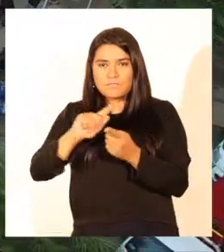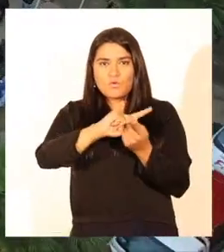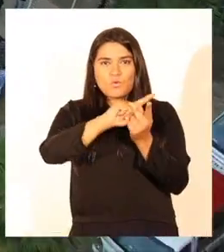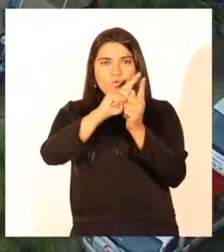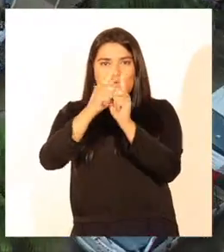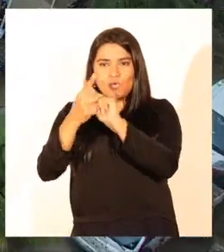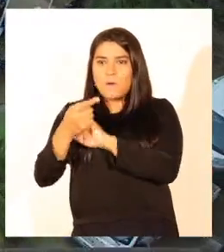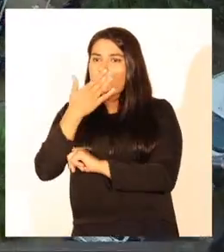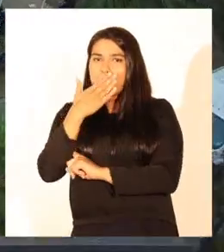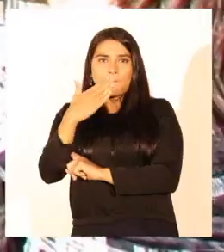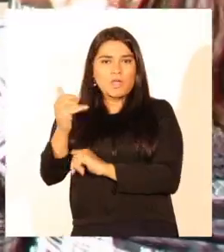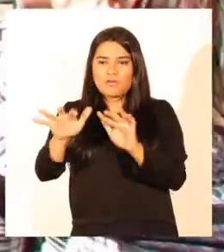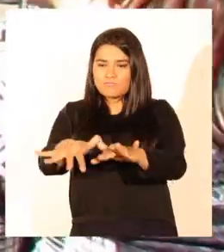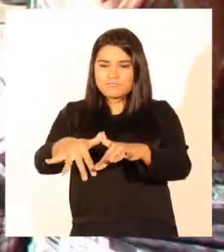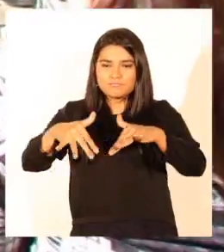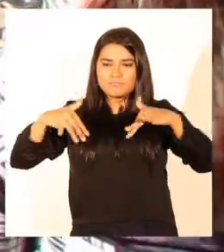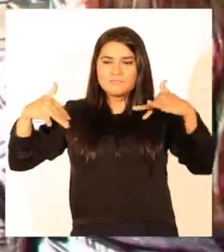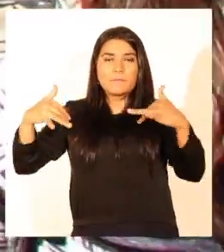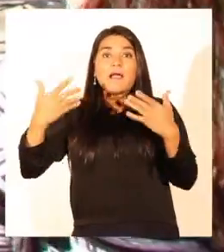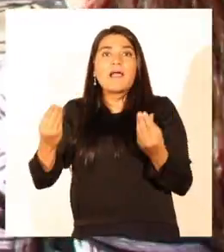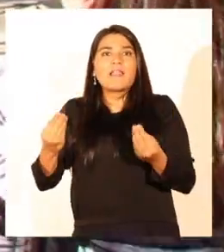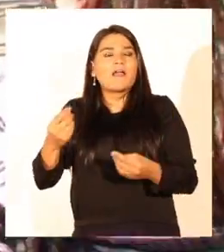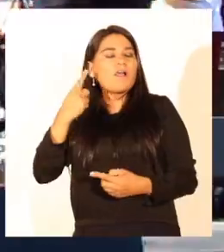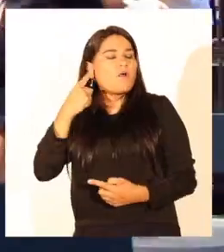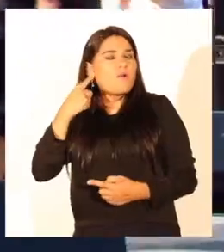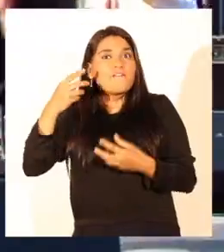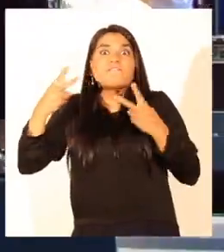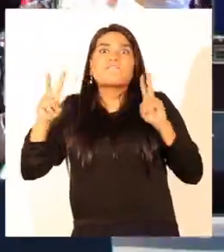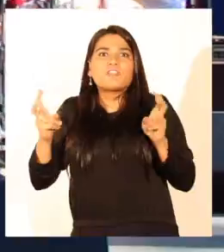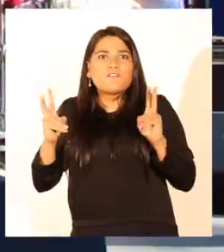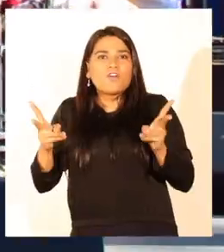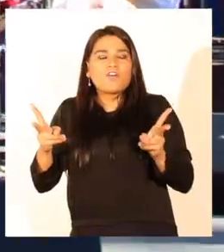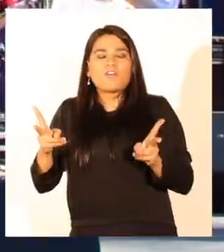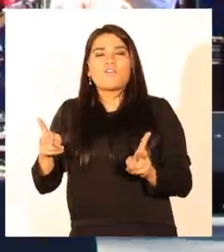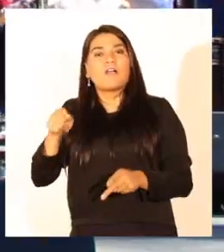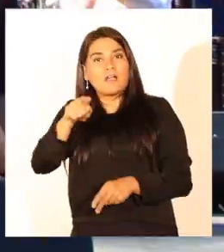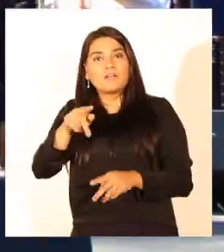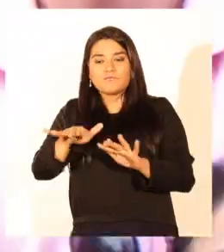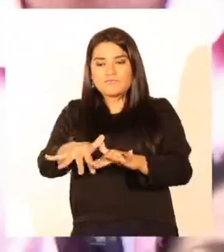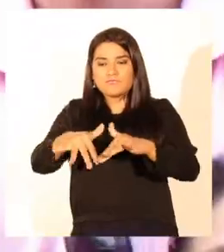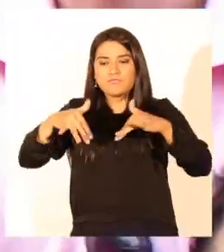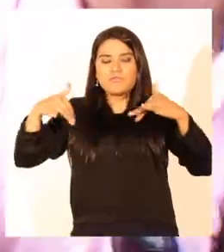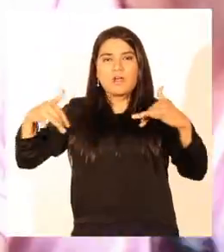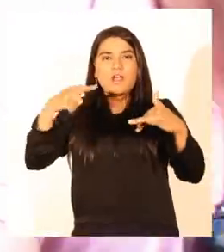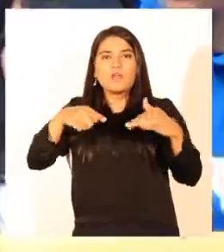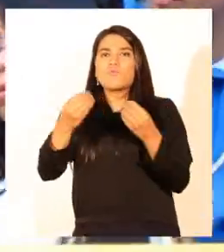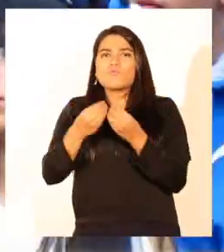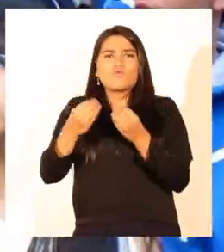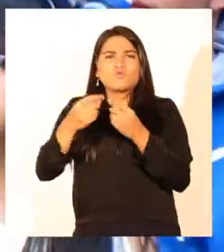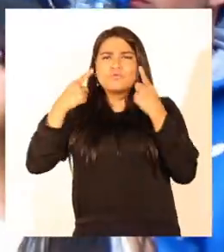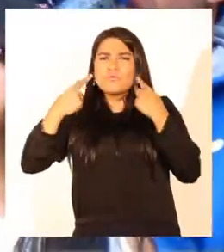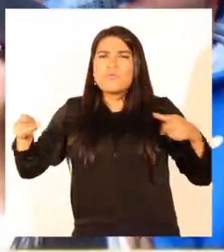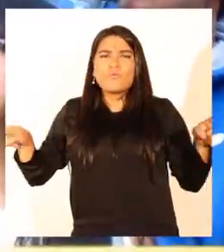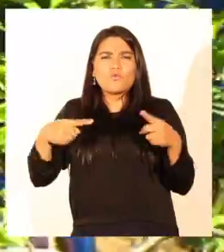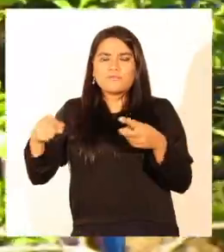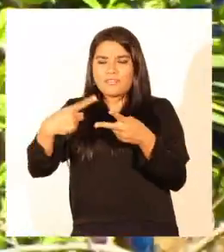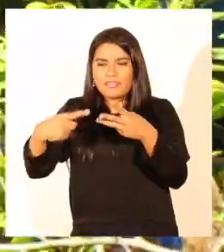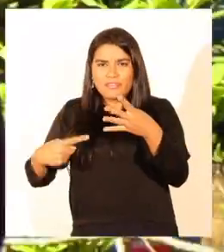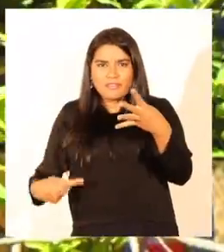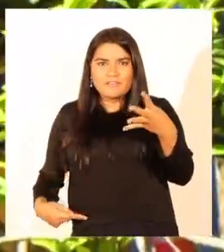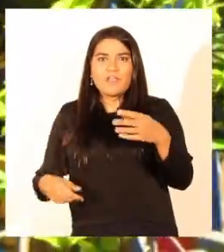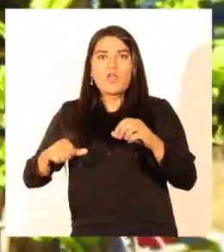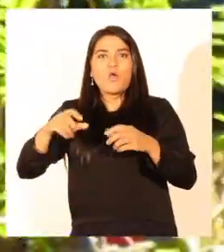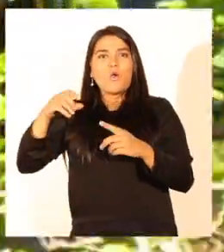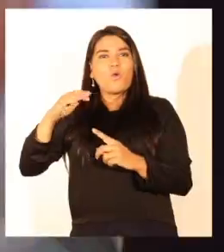lo sustenta como el mejor escenario regional para escuchar sonido en vivo, el anfiteatro es ruta de conciertos masivos como La